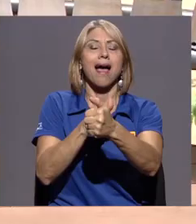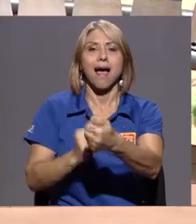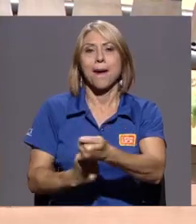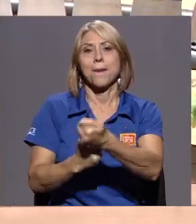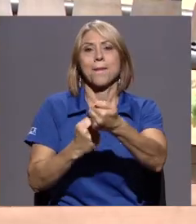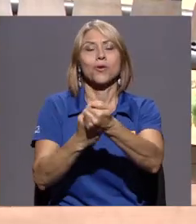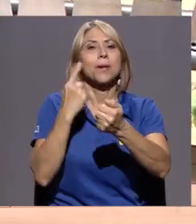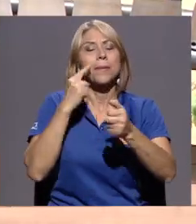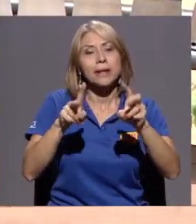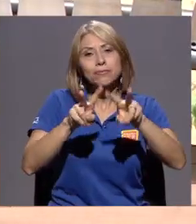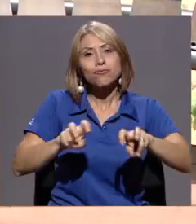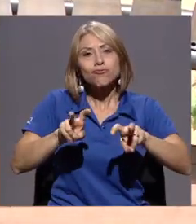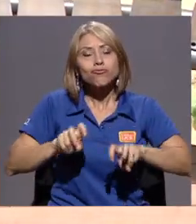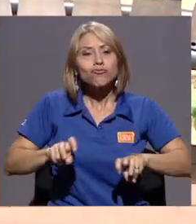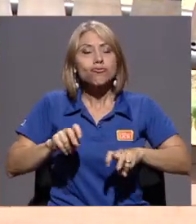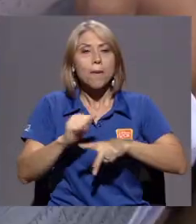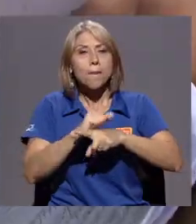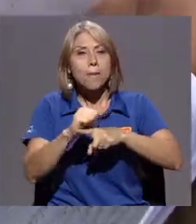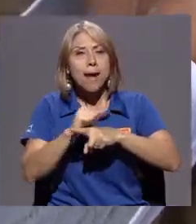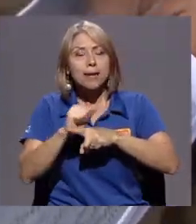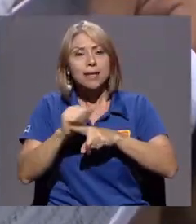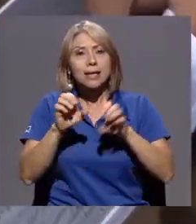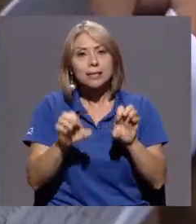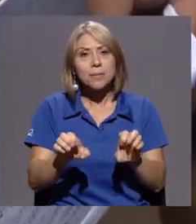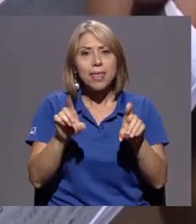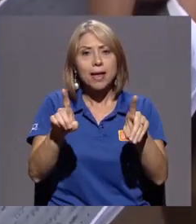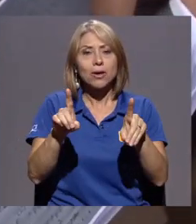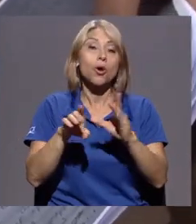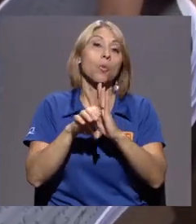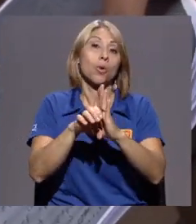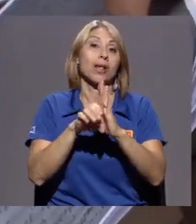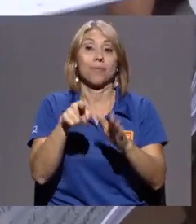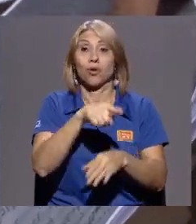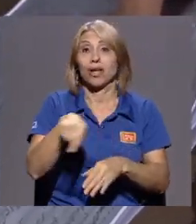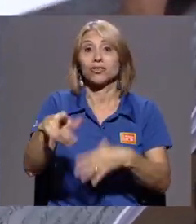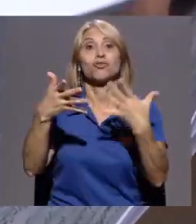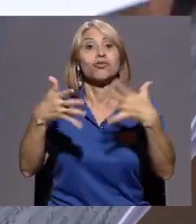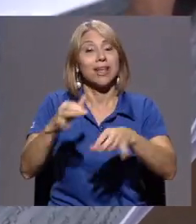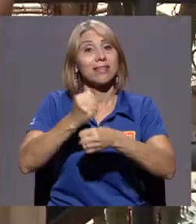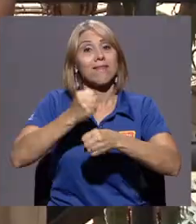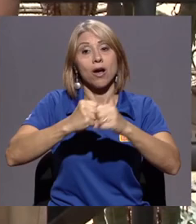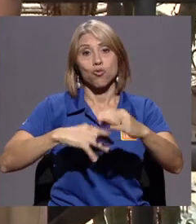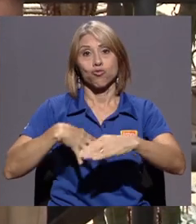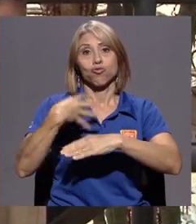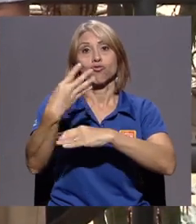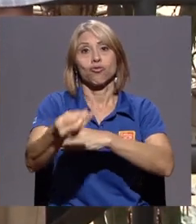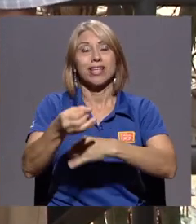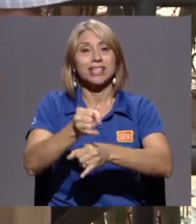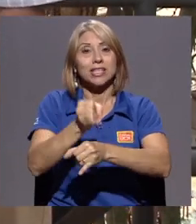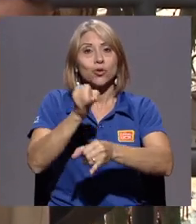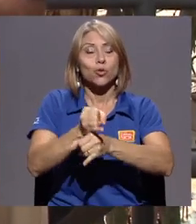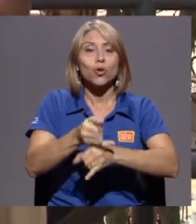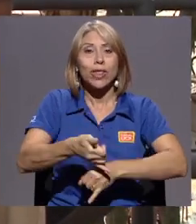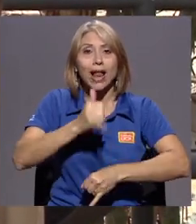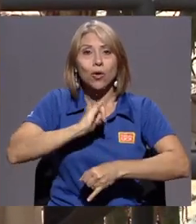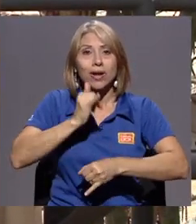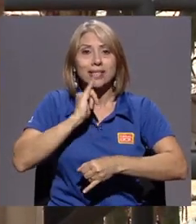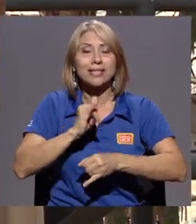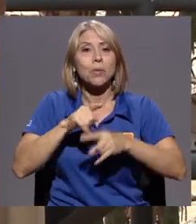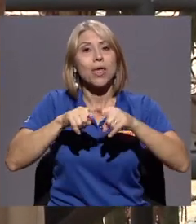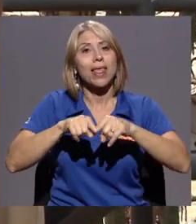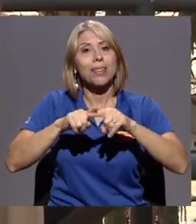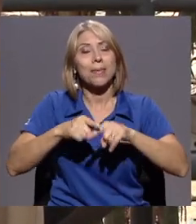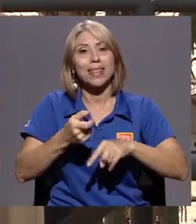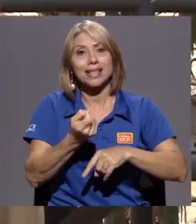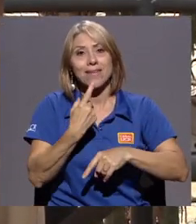exploración de teorías y prácticas pedagógicas. Por ejemplo, han realizado trabajos de campo en el Instituto de Alcoholismo y Farmacodependencia,